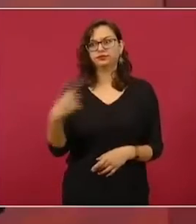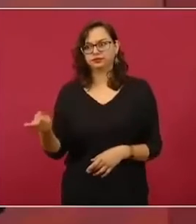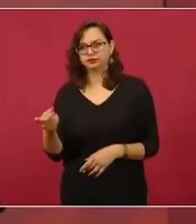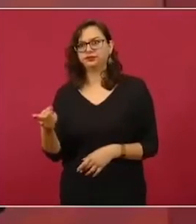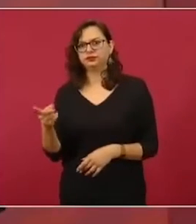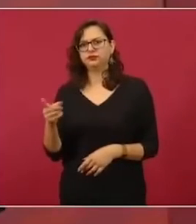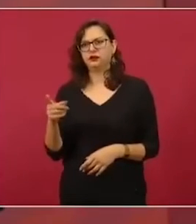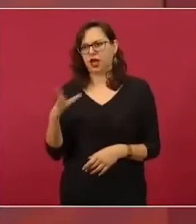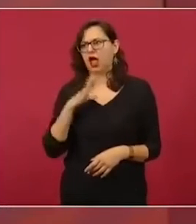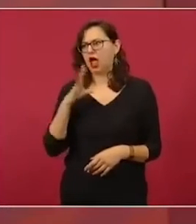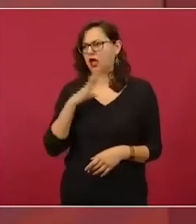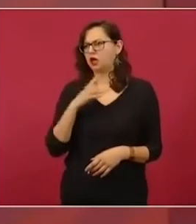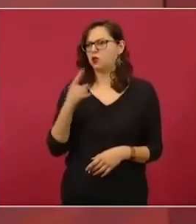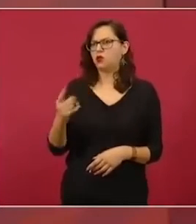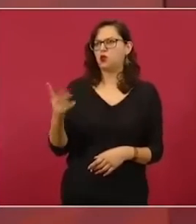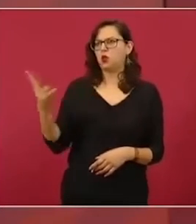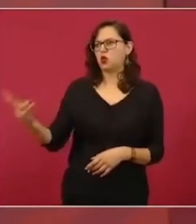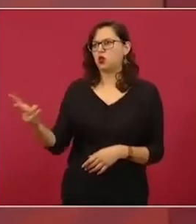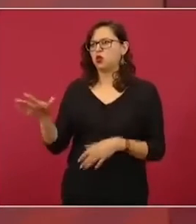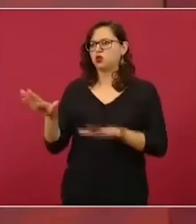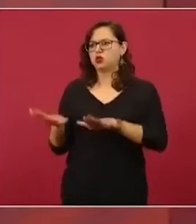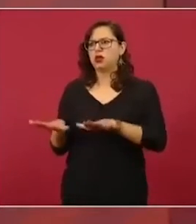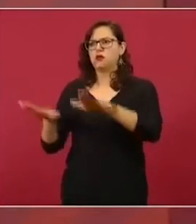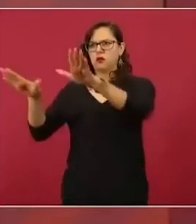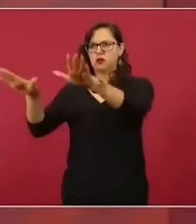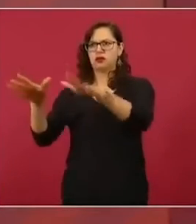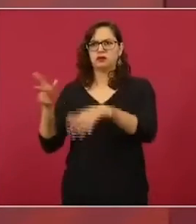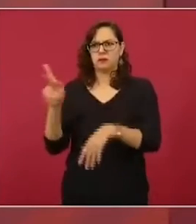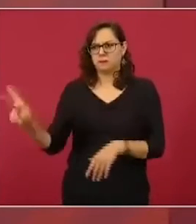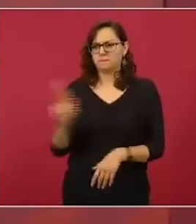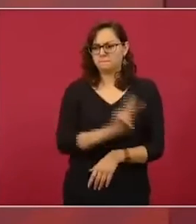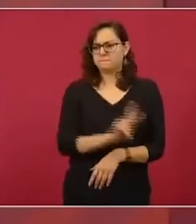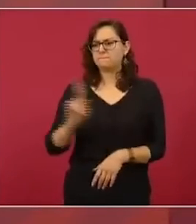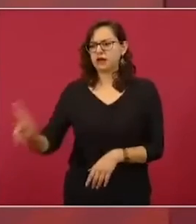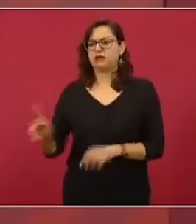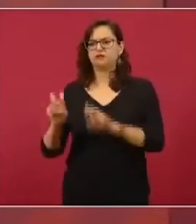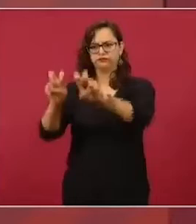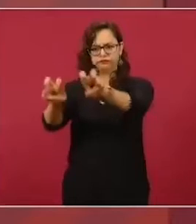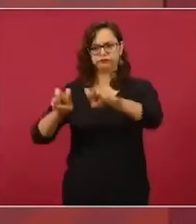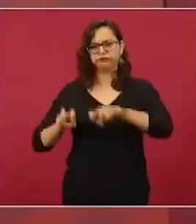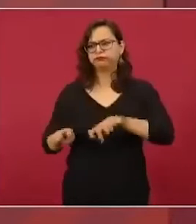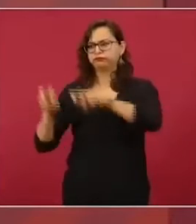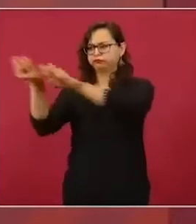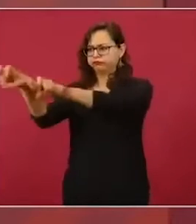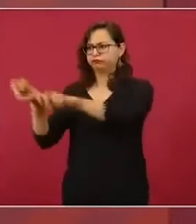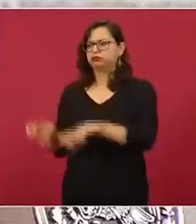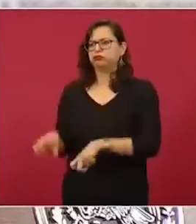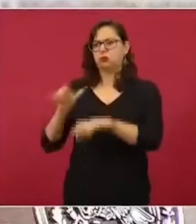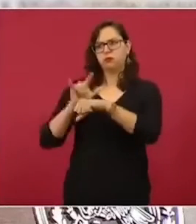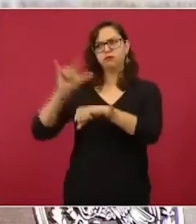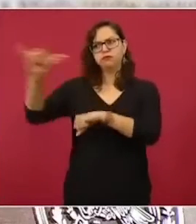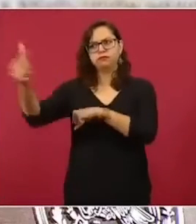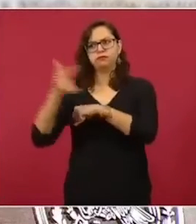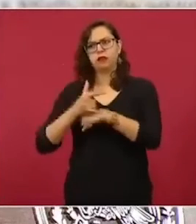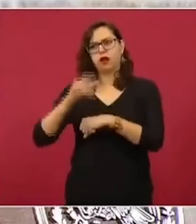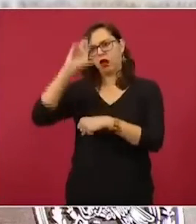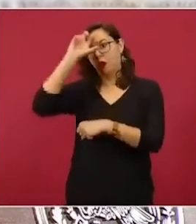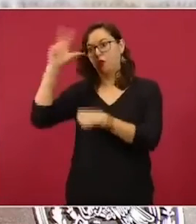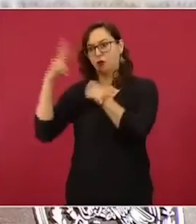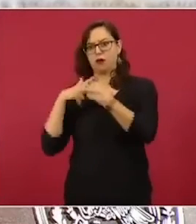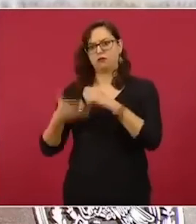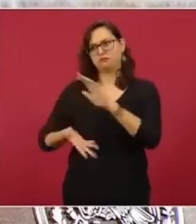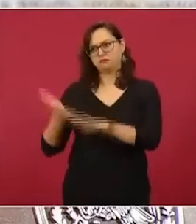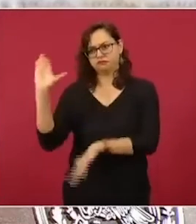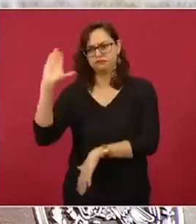Europa. Pero este avión sólo tiene 80 espacios,